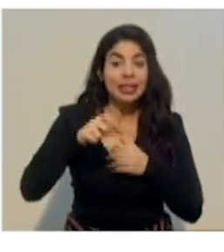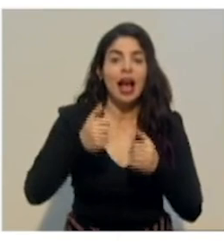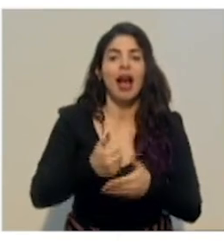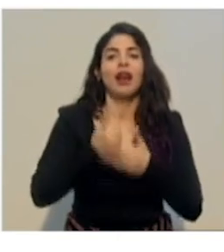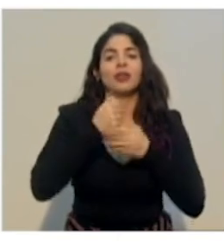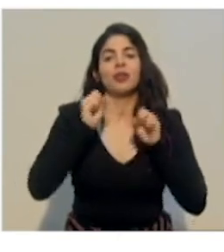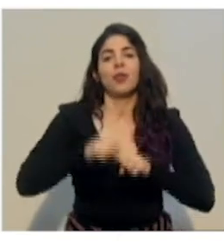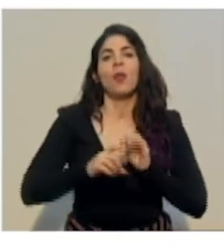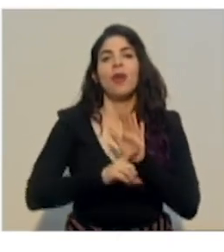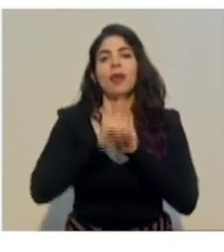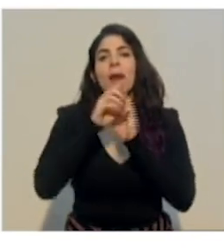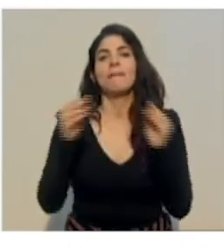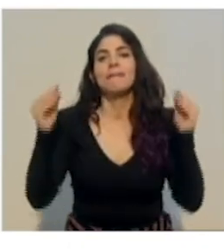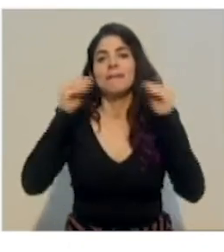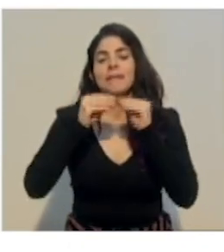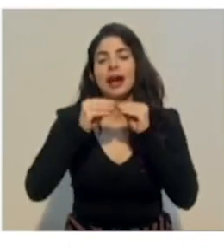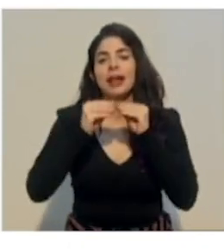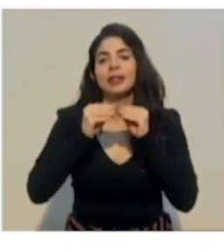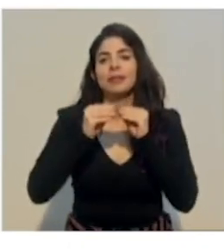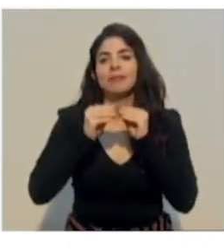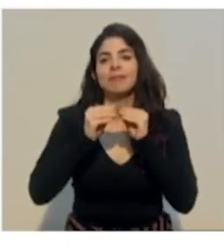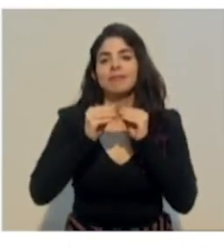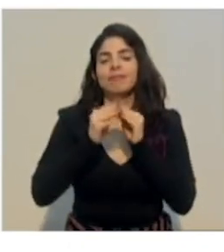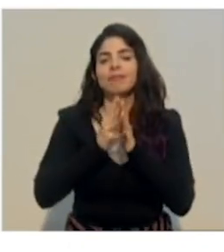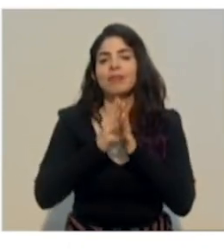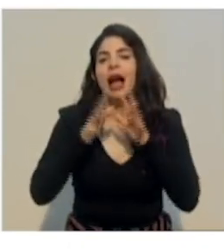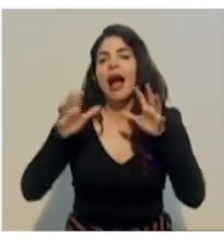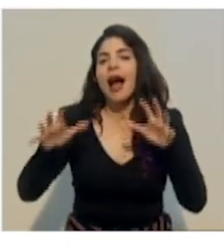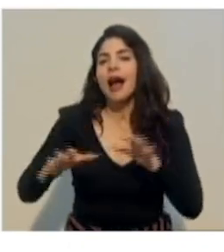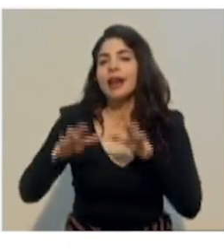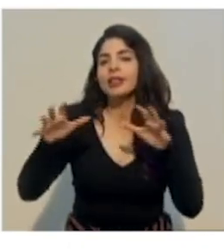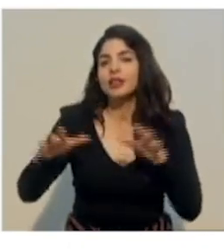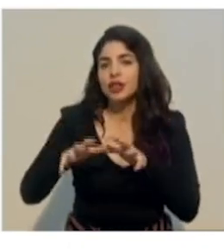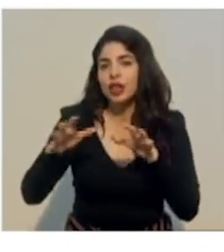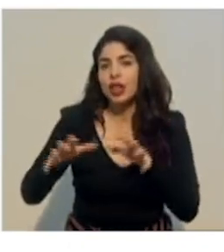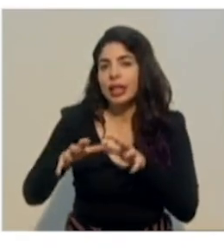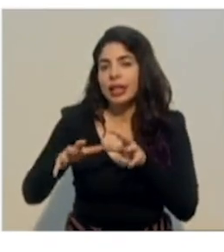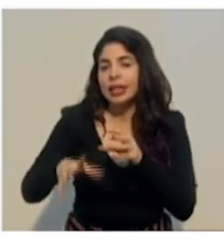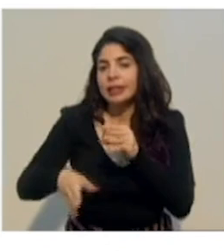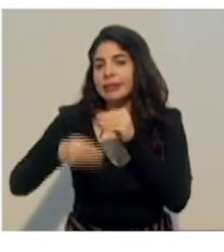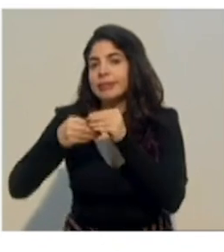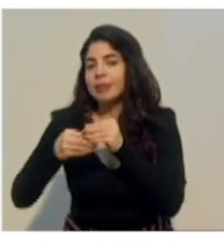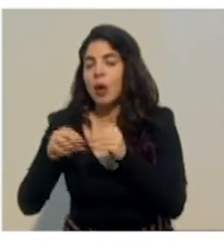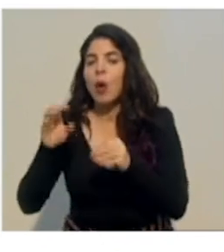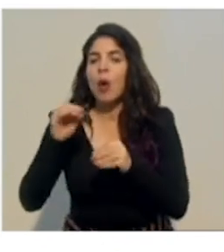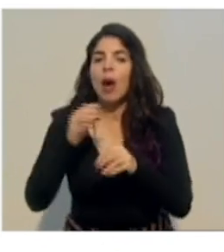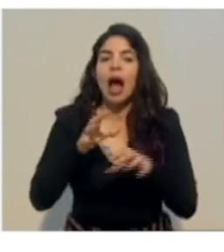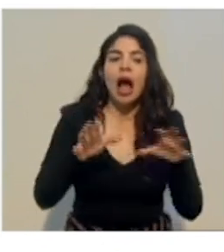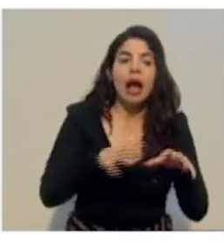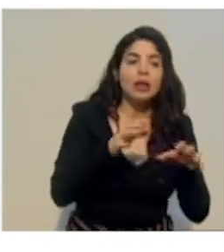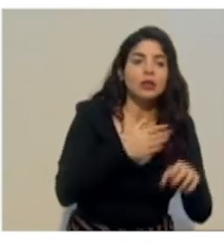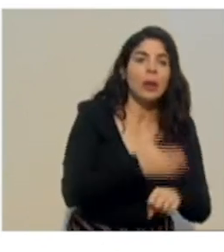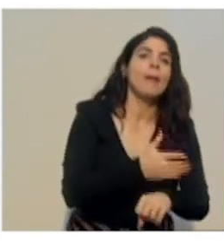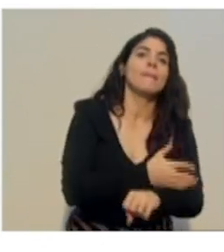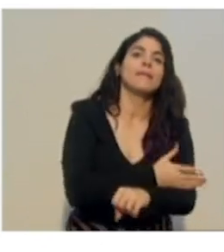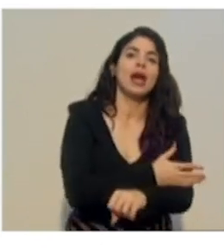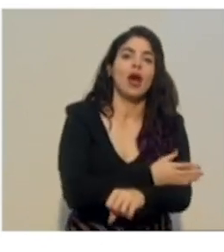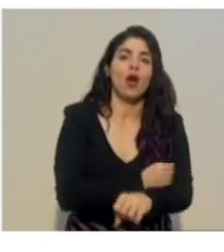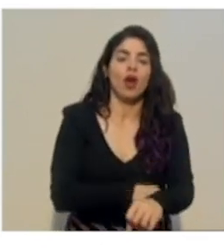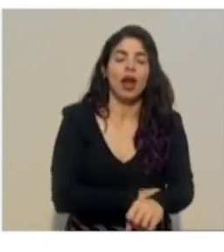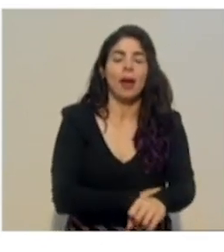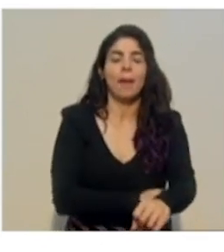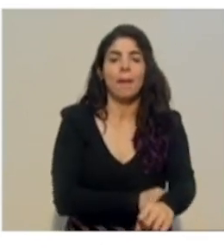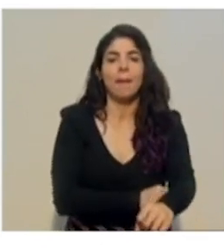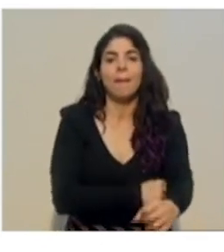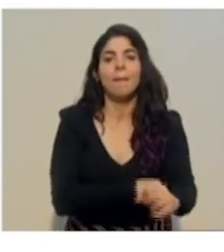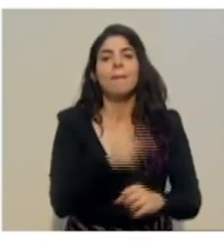adicionadas o en mejora a las acciones que estamos desarrollando para que el